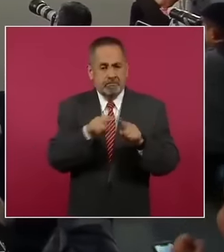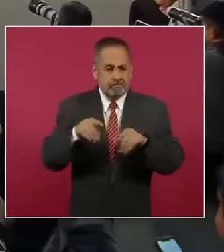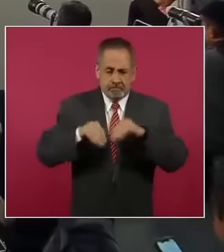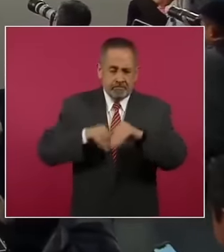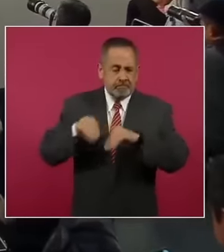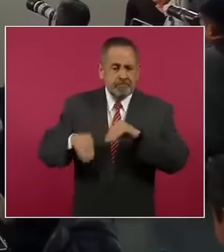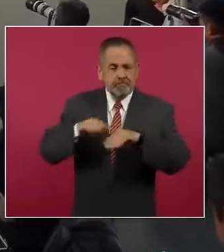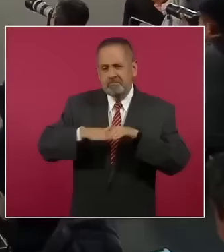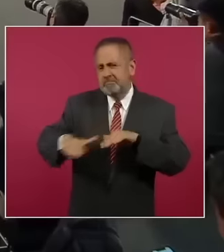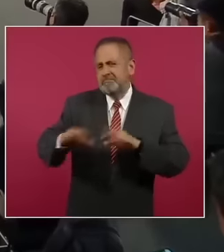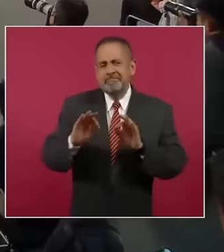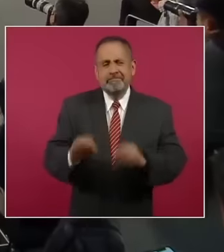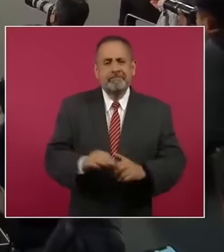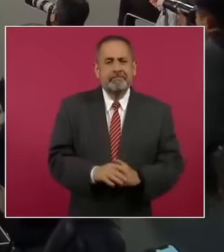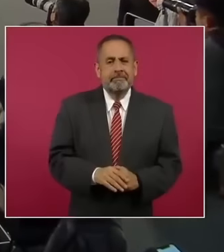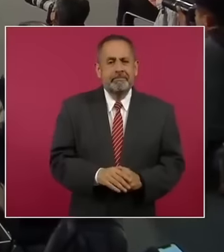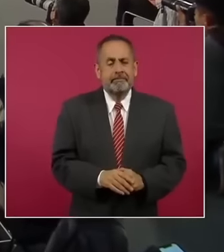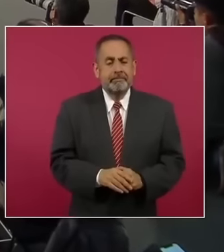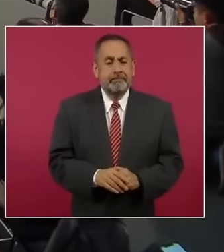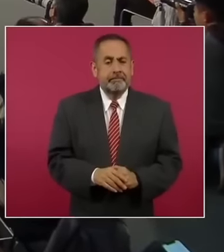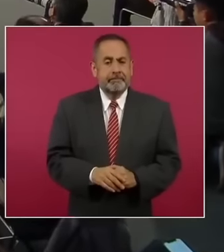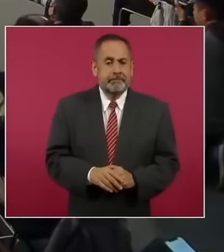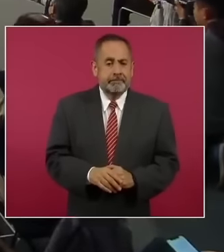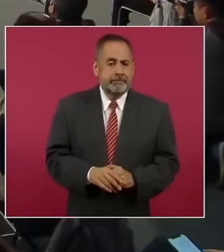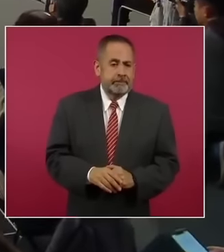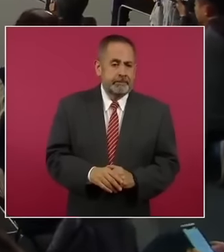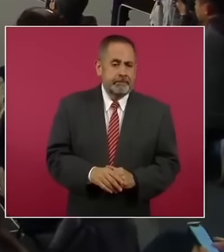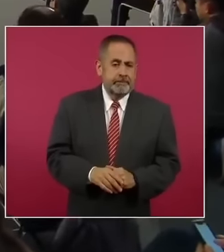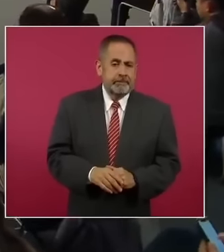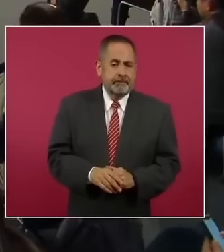que era el puerto,